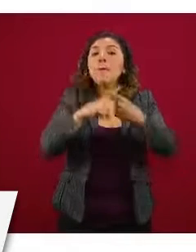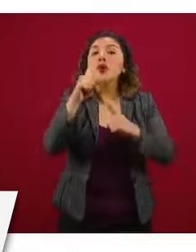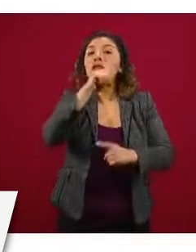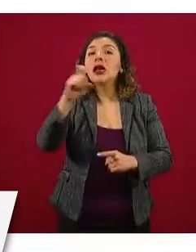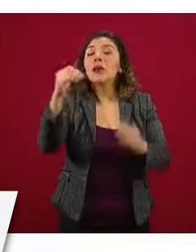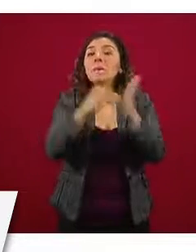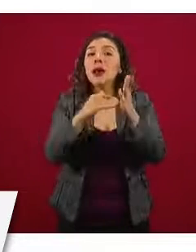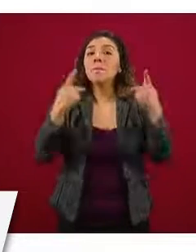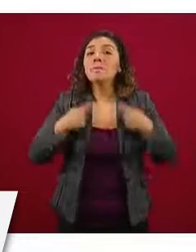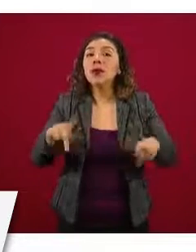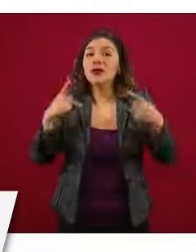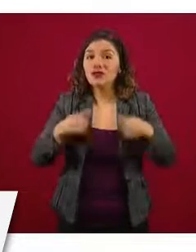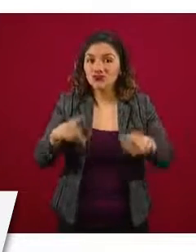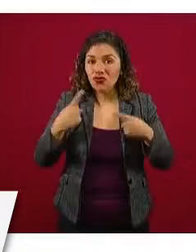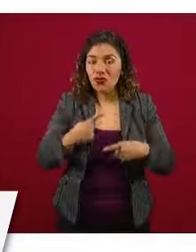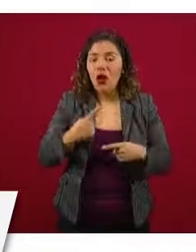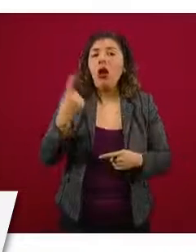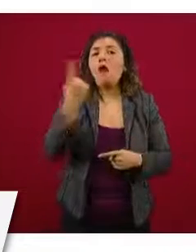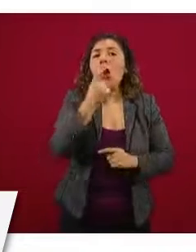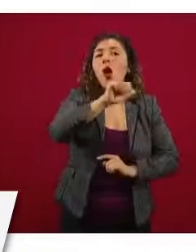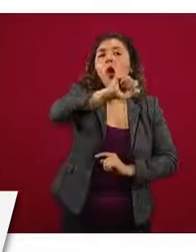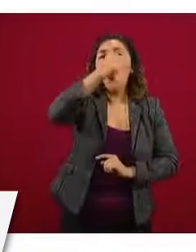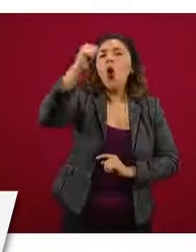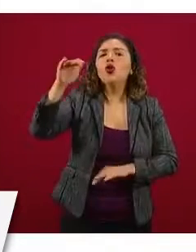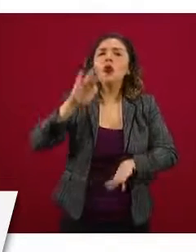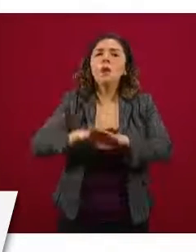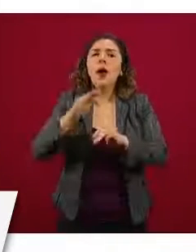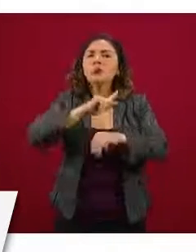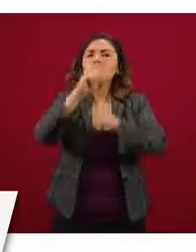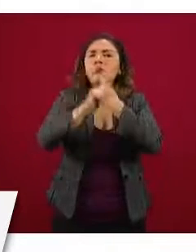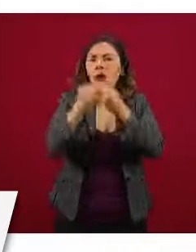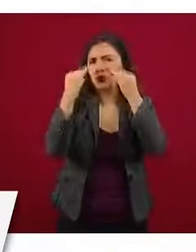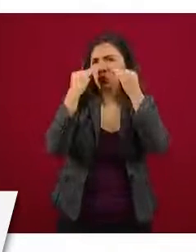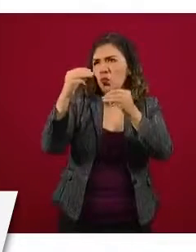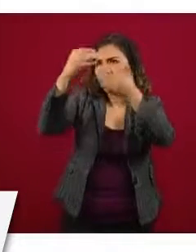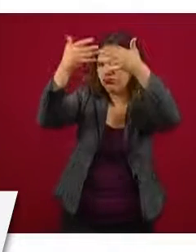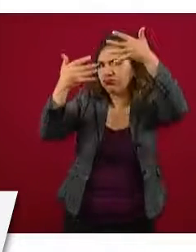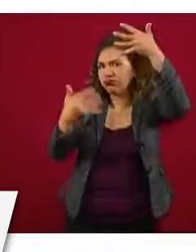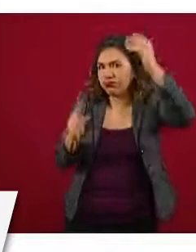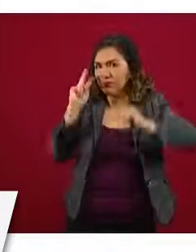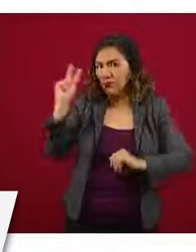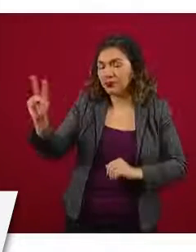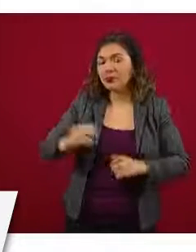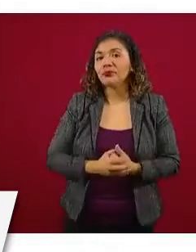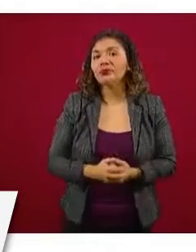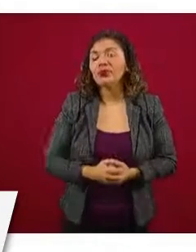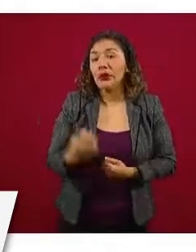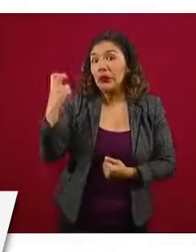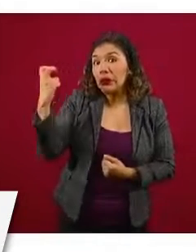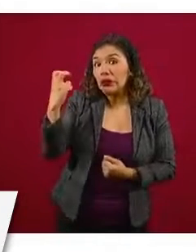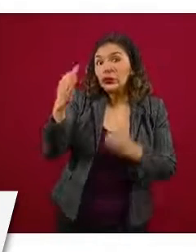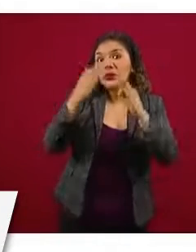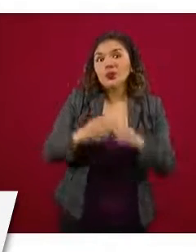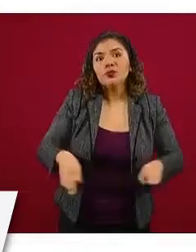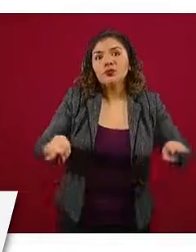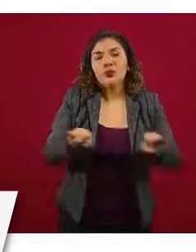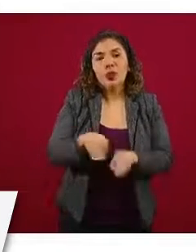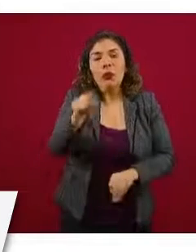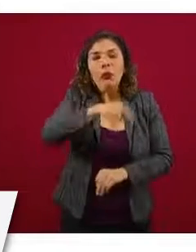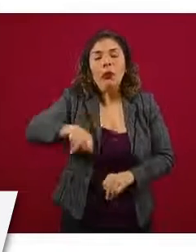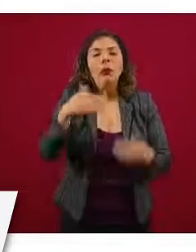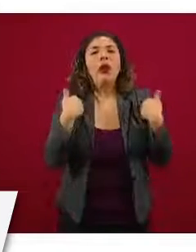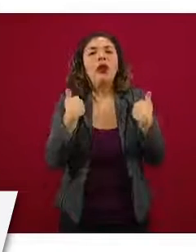habitantes comparado con otros países que se muestran ahí en la diapositiva. Esto es importante para poner en contexto